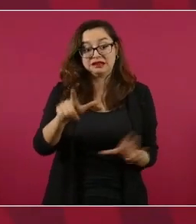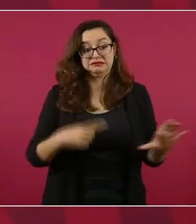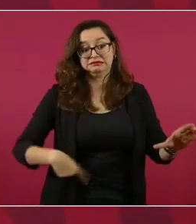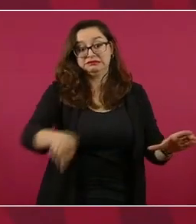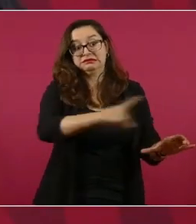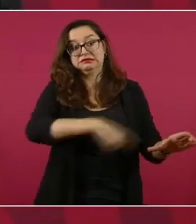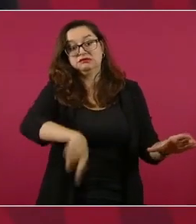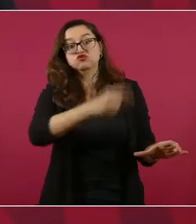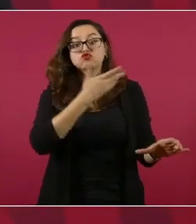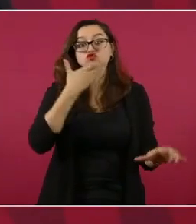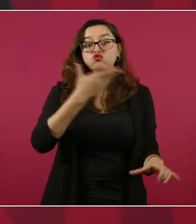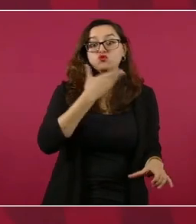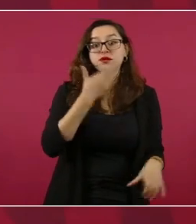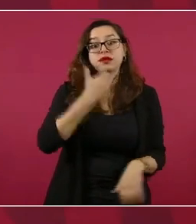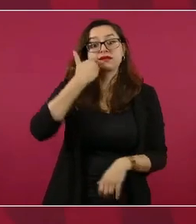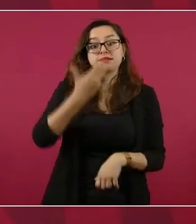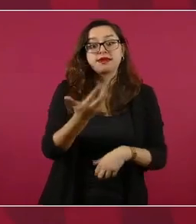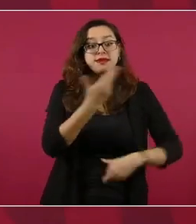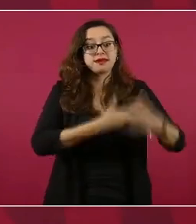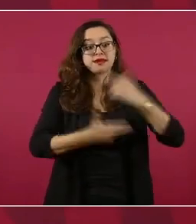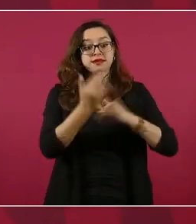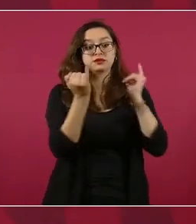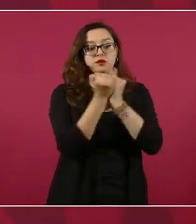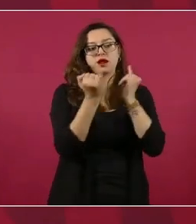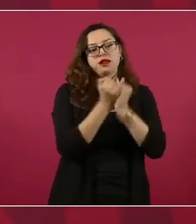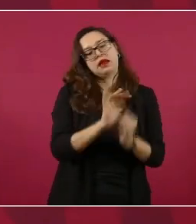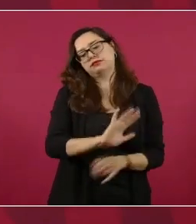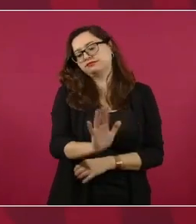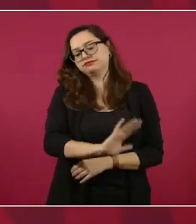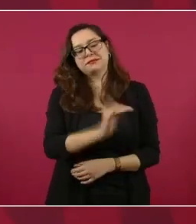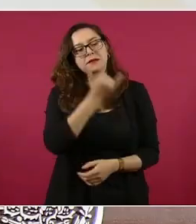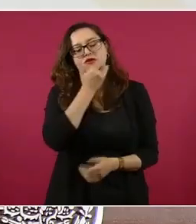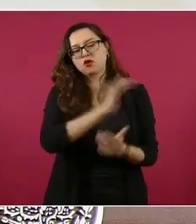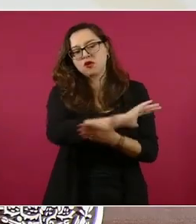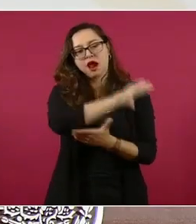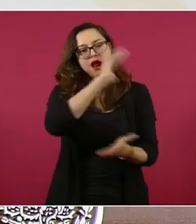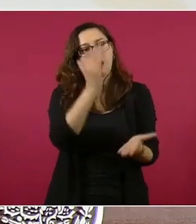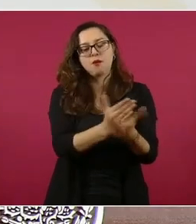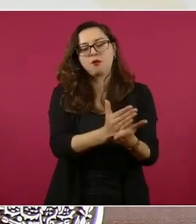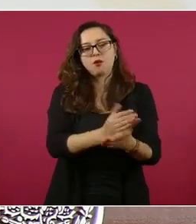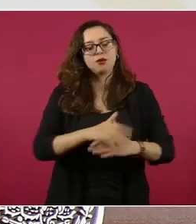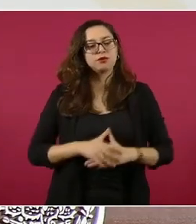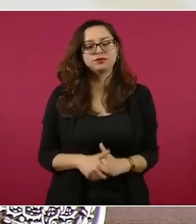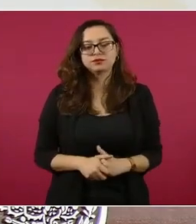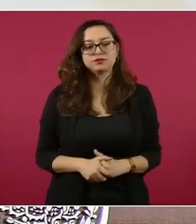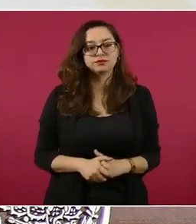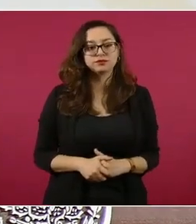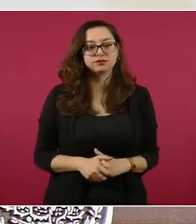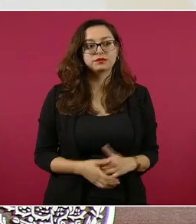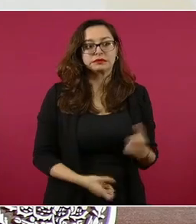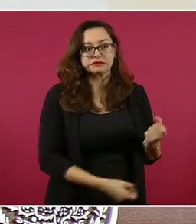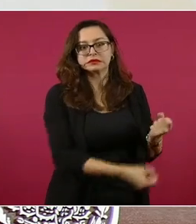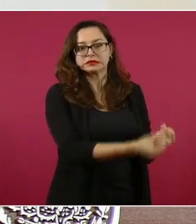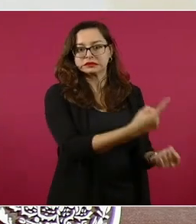Entonces, si eso ya se acabó, hay quienes todavía